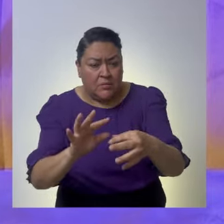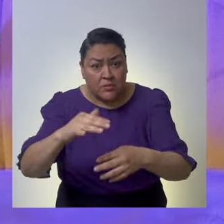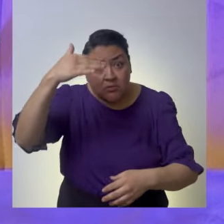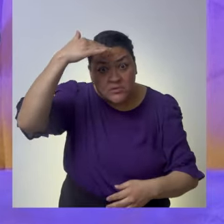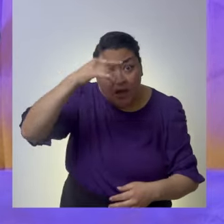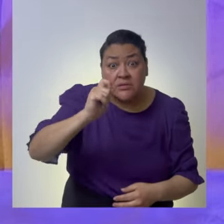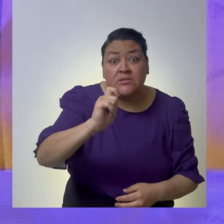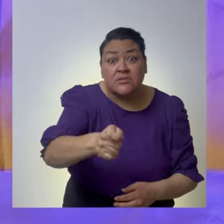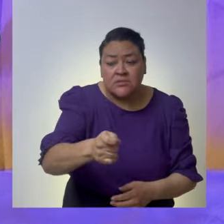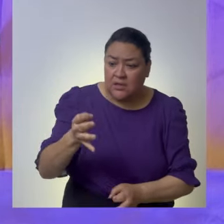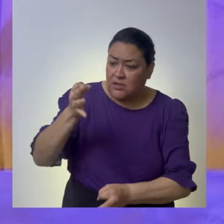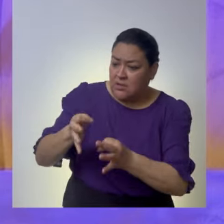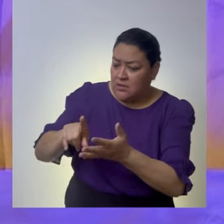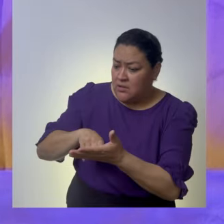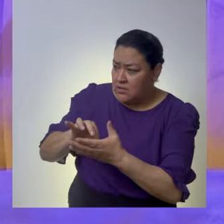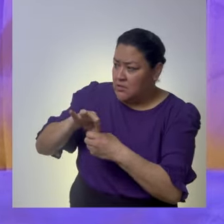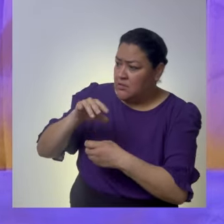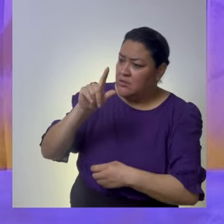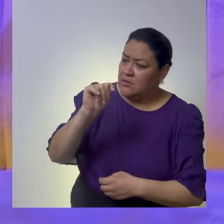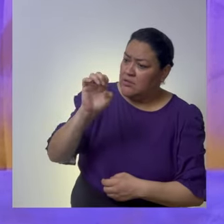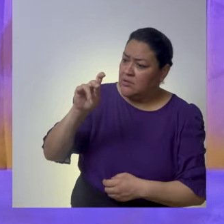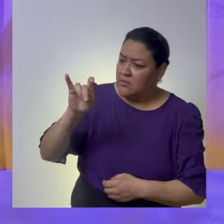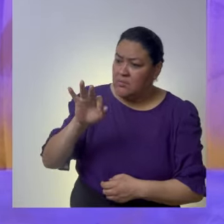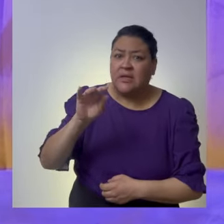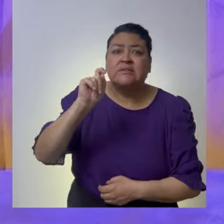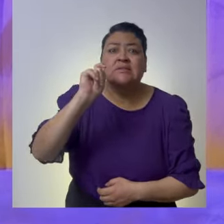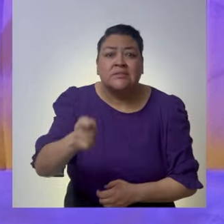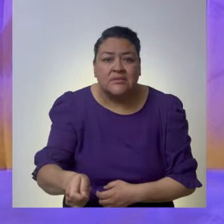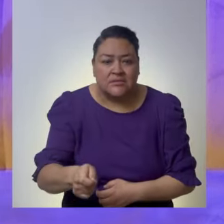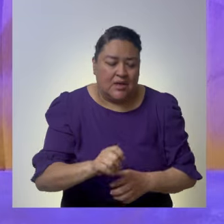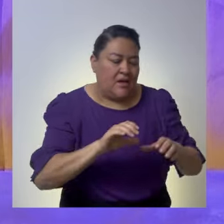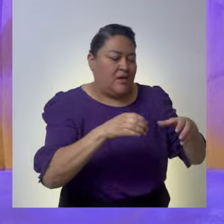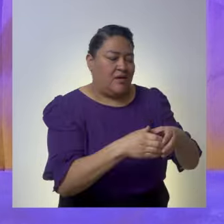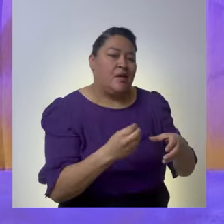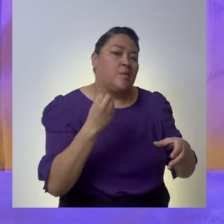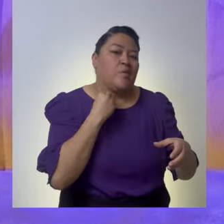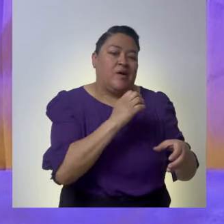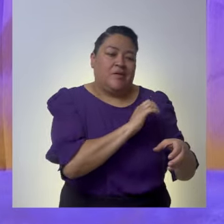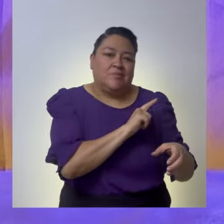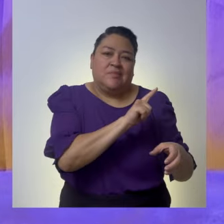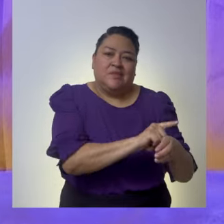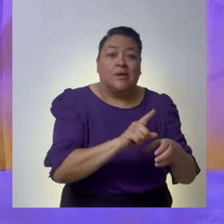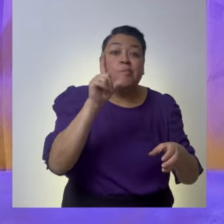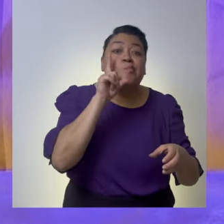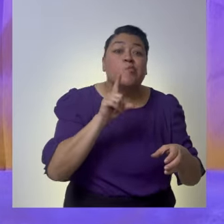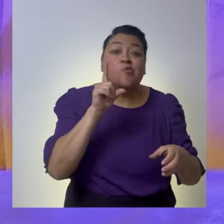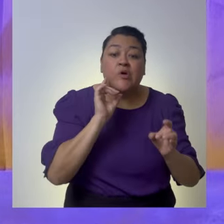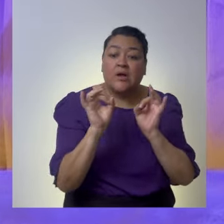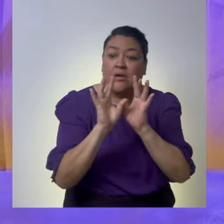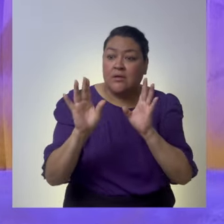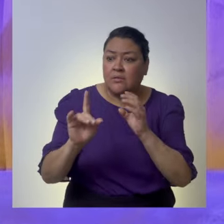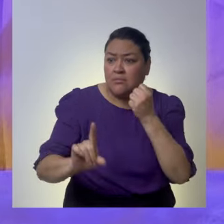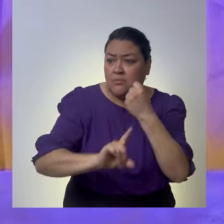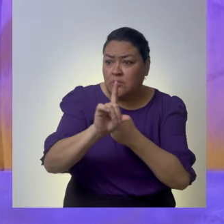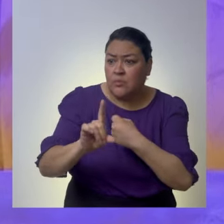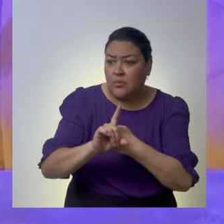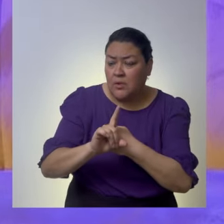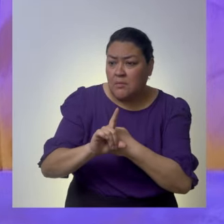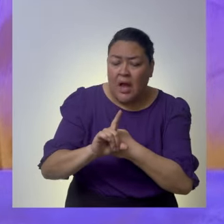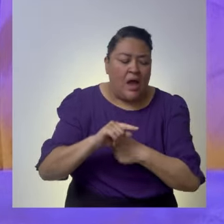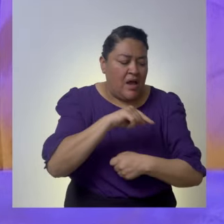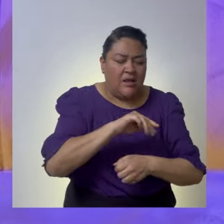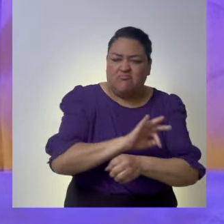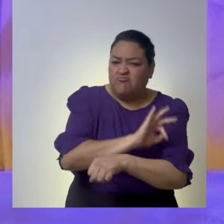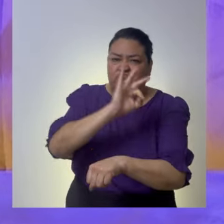sostuvo que uno de los grandes retos y logros del Tribunal Electoral ha sido consolidar la Defensoría Pública Electoral especializada en la atención de